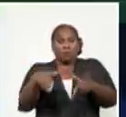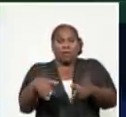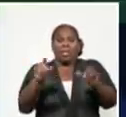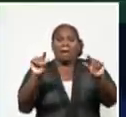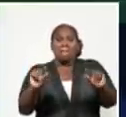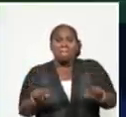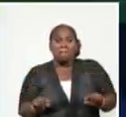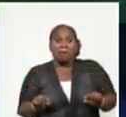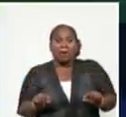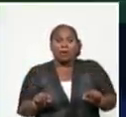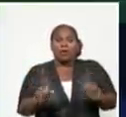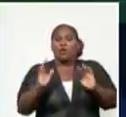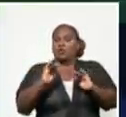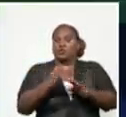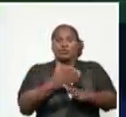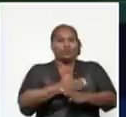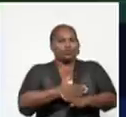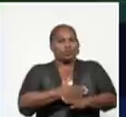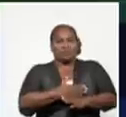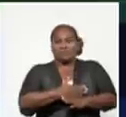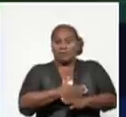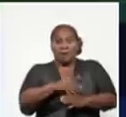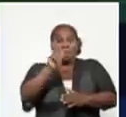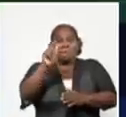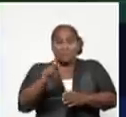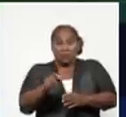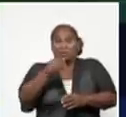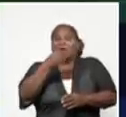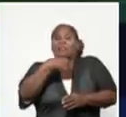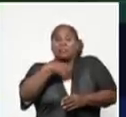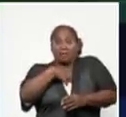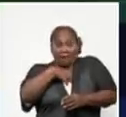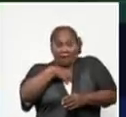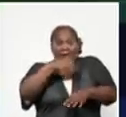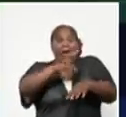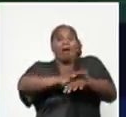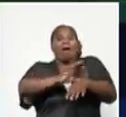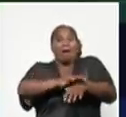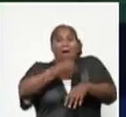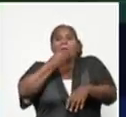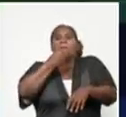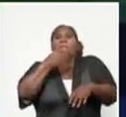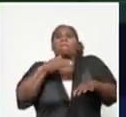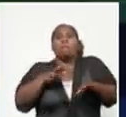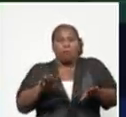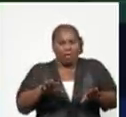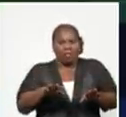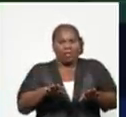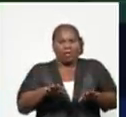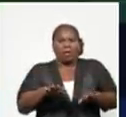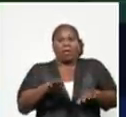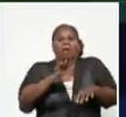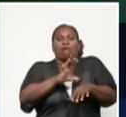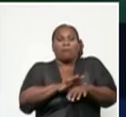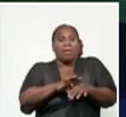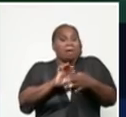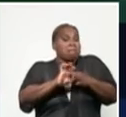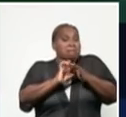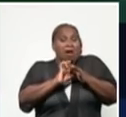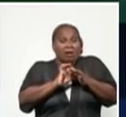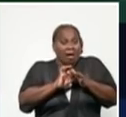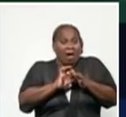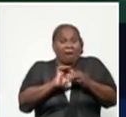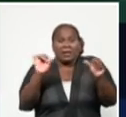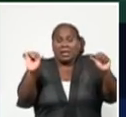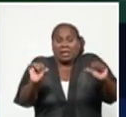sinónimo de que nadie que pueda contraerla pueda exponerse a una enfermedad en su forma grave o